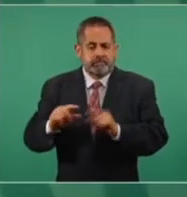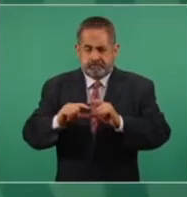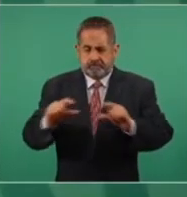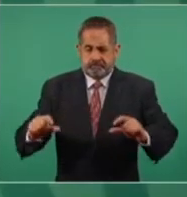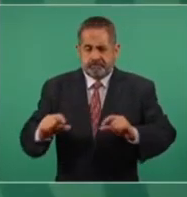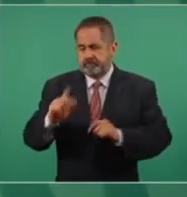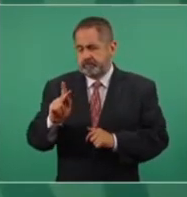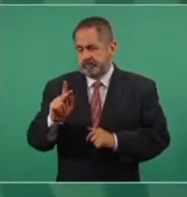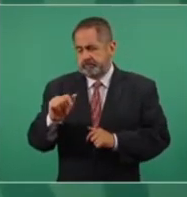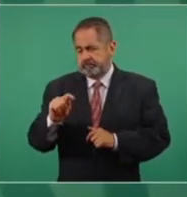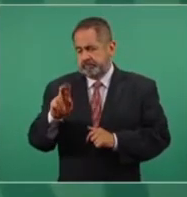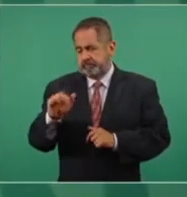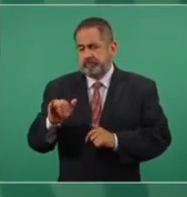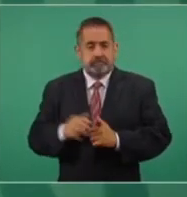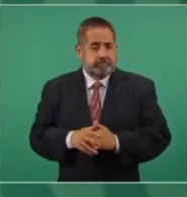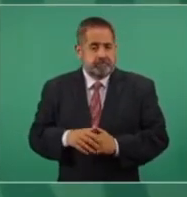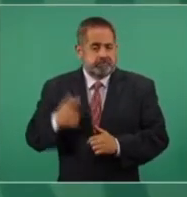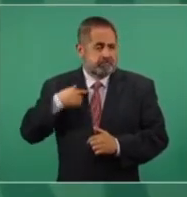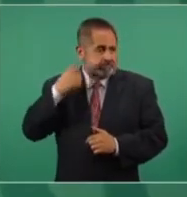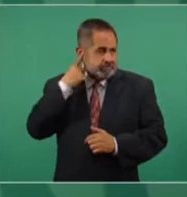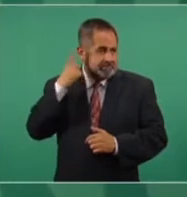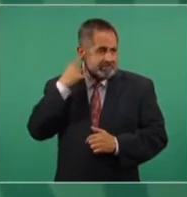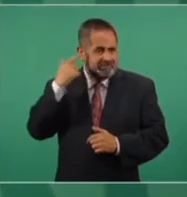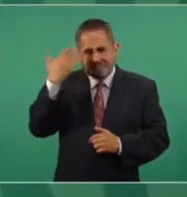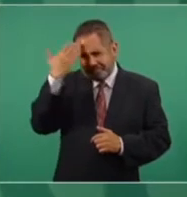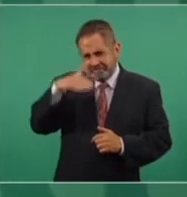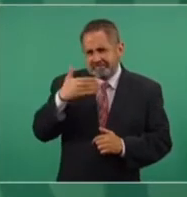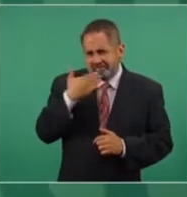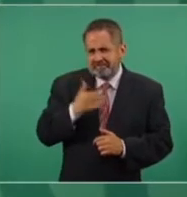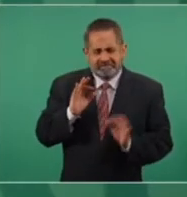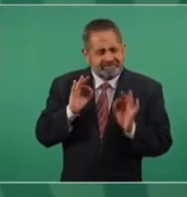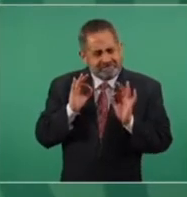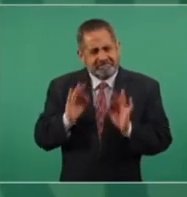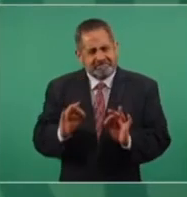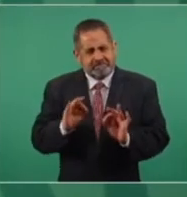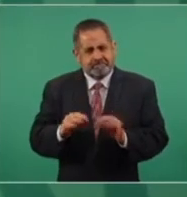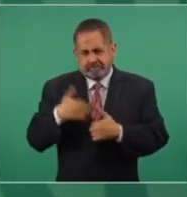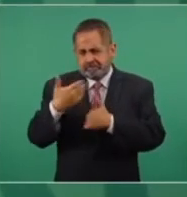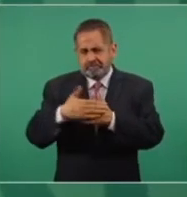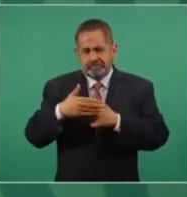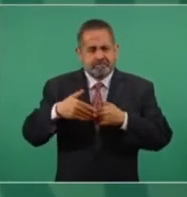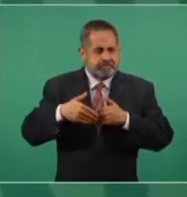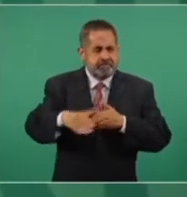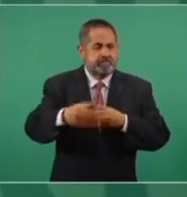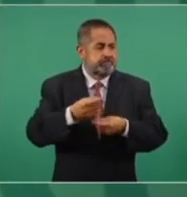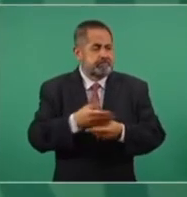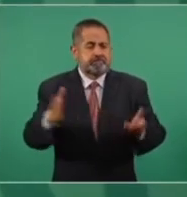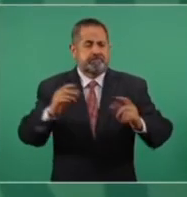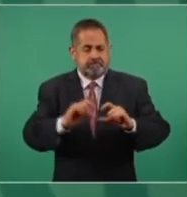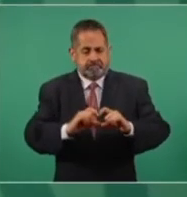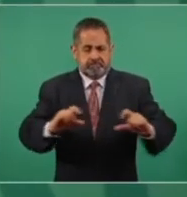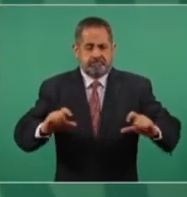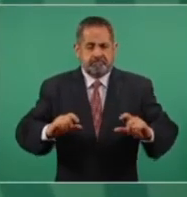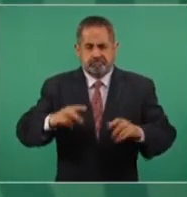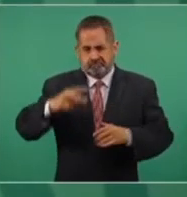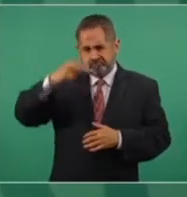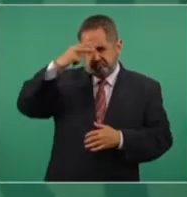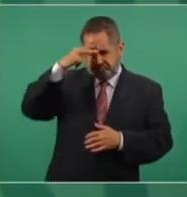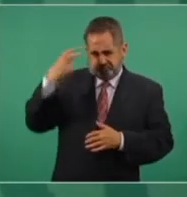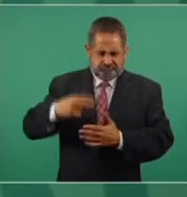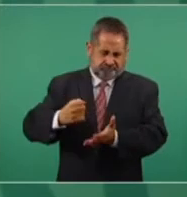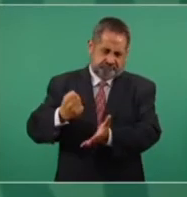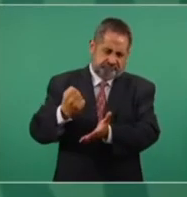Sabemos que va bien, que vamos a tener también esa vacuna mexicana